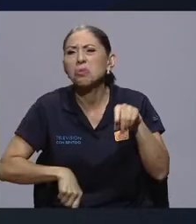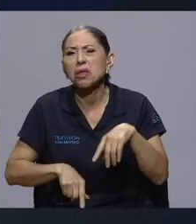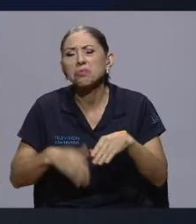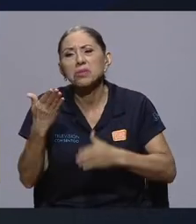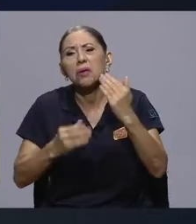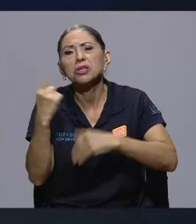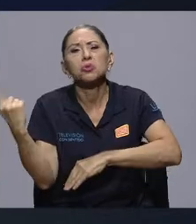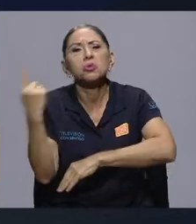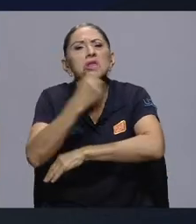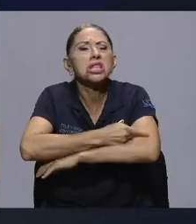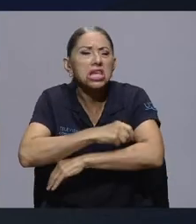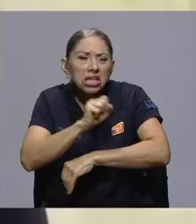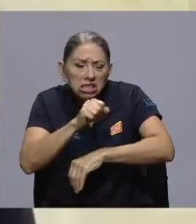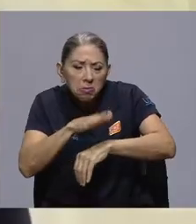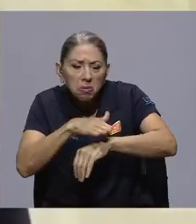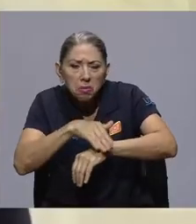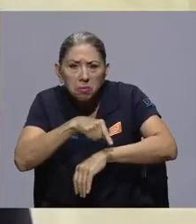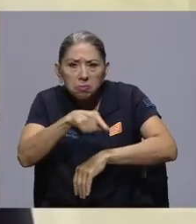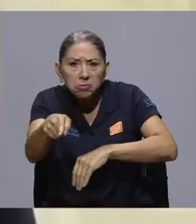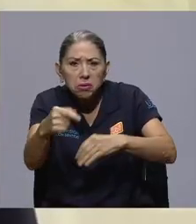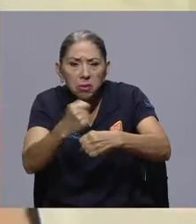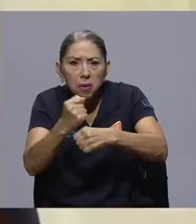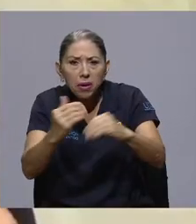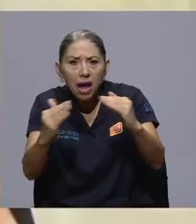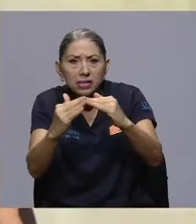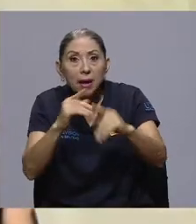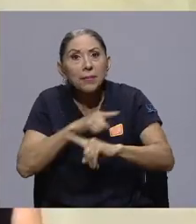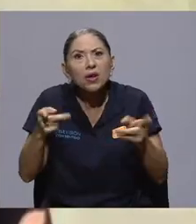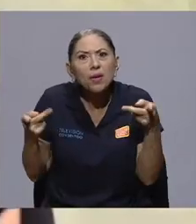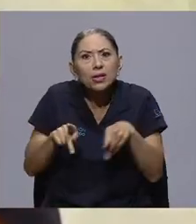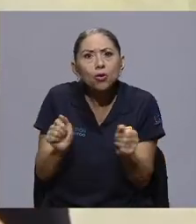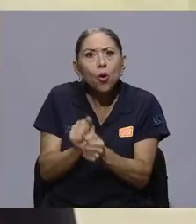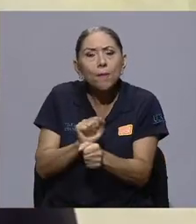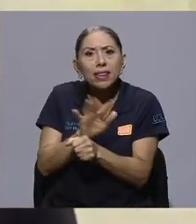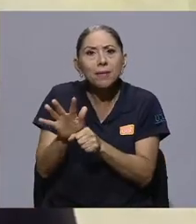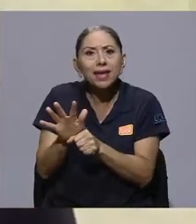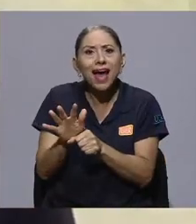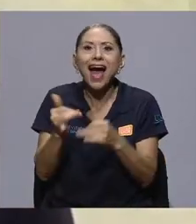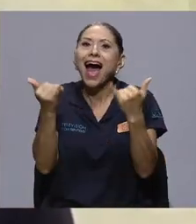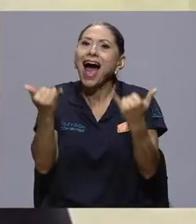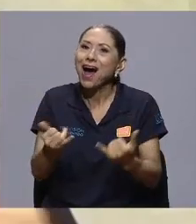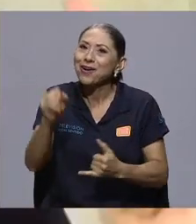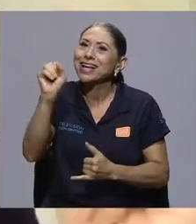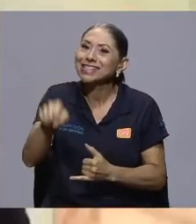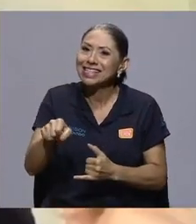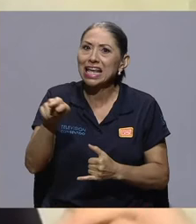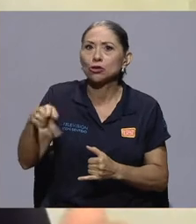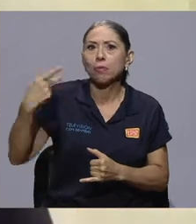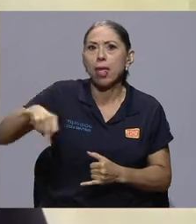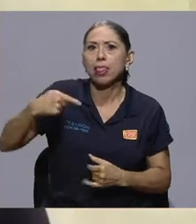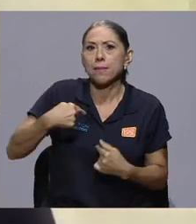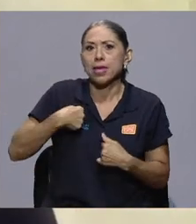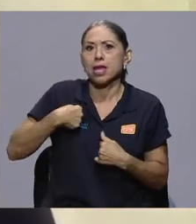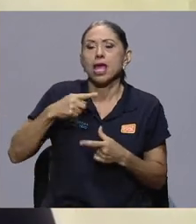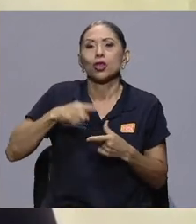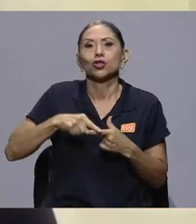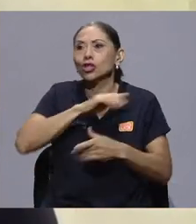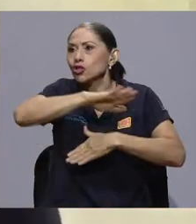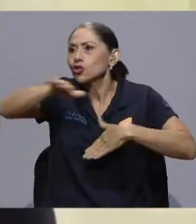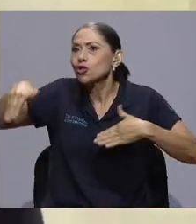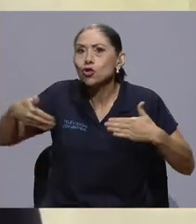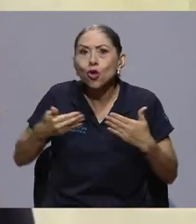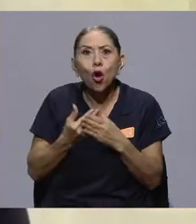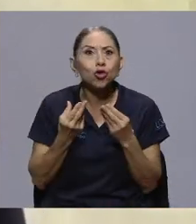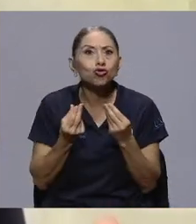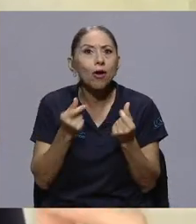los dejamos ir a la casa. ¿Y qué pasó con la pandemia? Ahora sí, como me toca a mí personalmente, todos estábamos en teletrabajo a